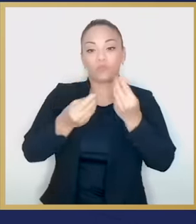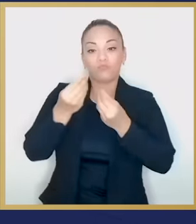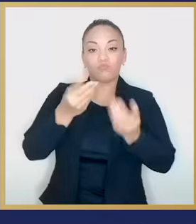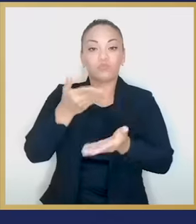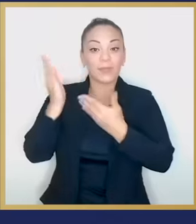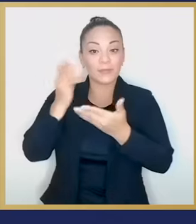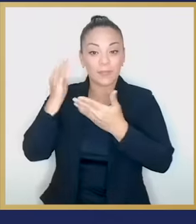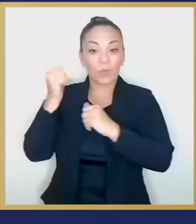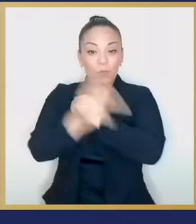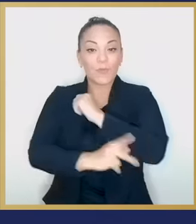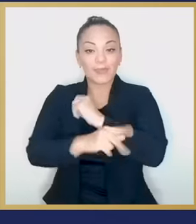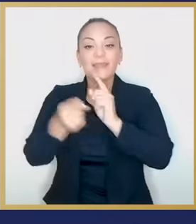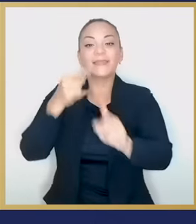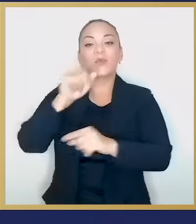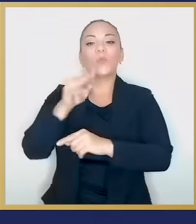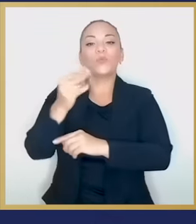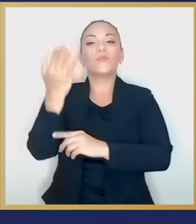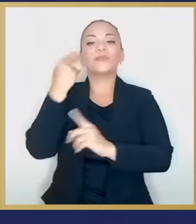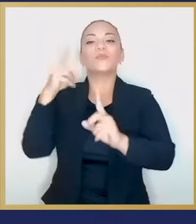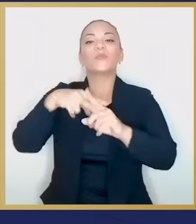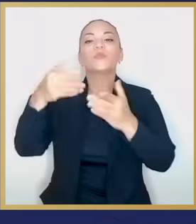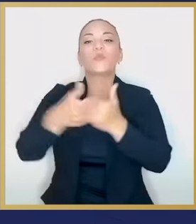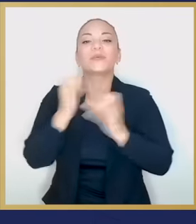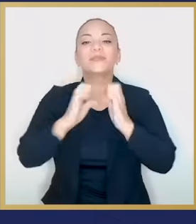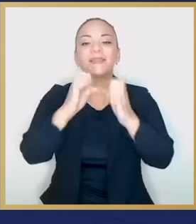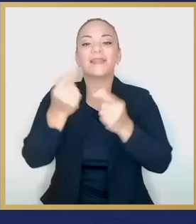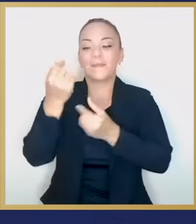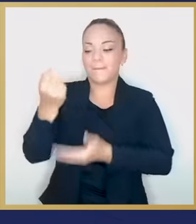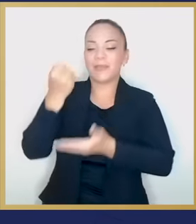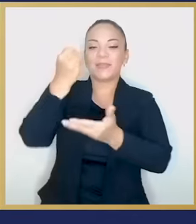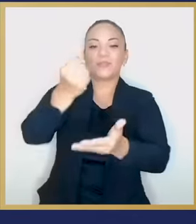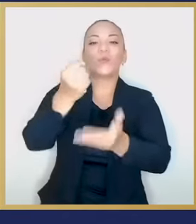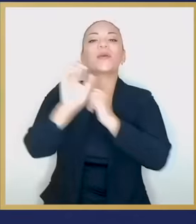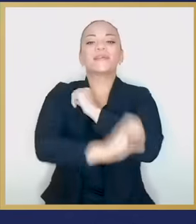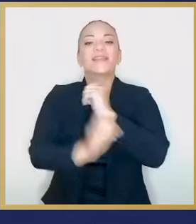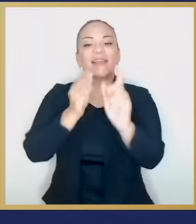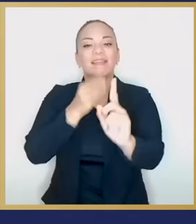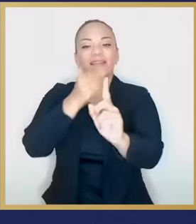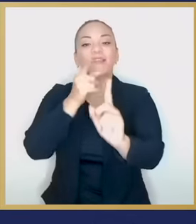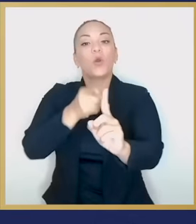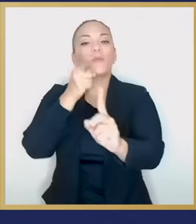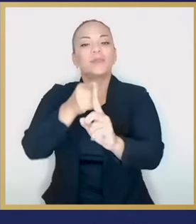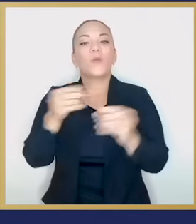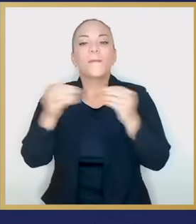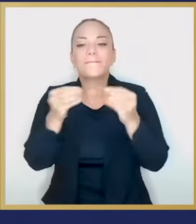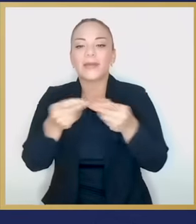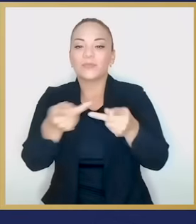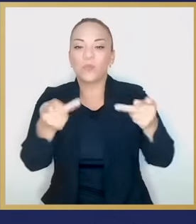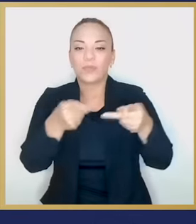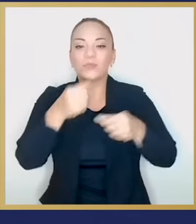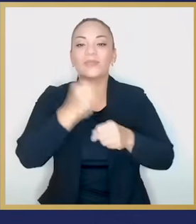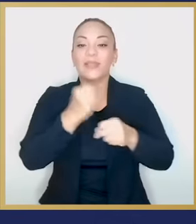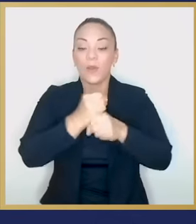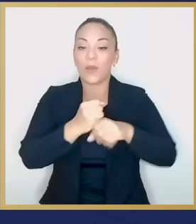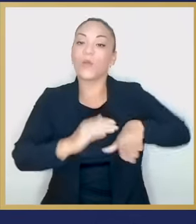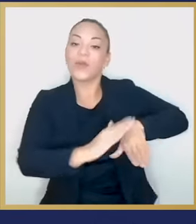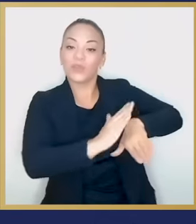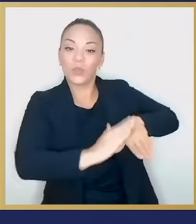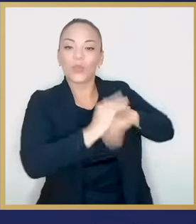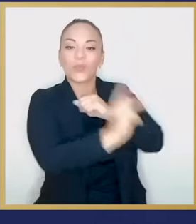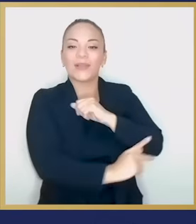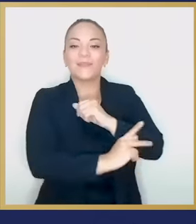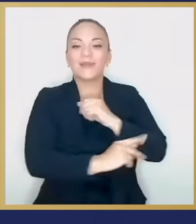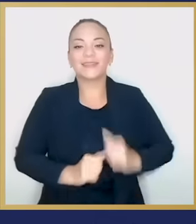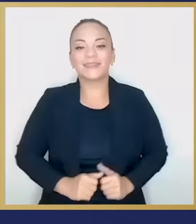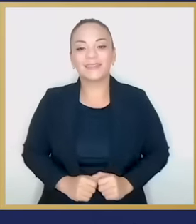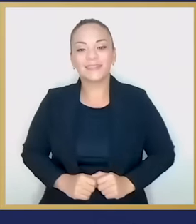hemos implementado desde junio pasado la nueva estrategia de inversión extranjera directa, la cual tiene como propósito la generación de empleo a lo largo y ancho del territorio nacional.